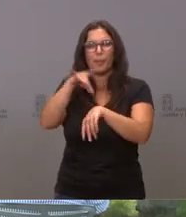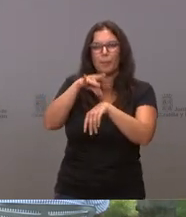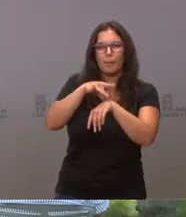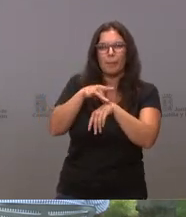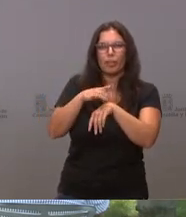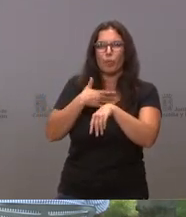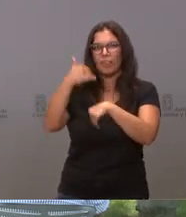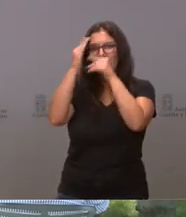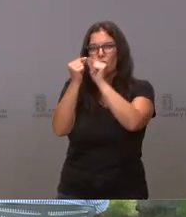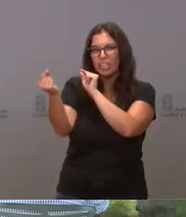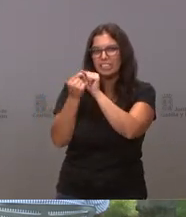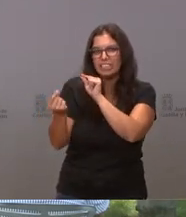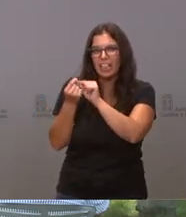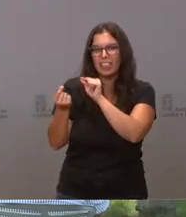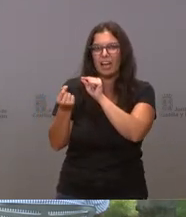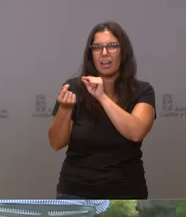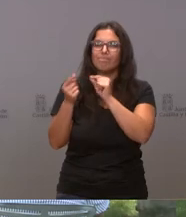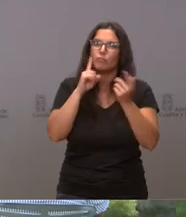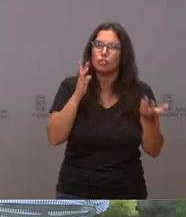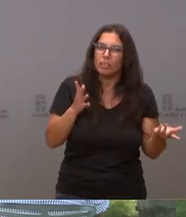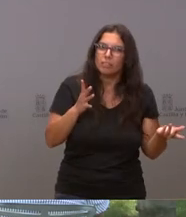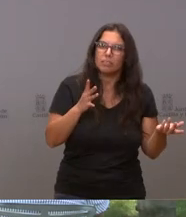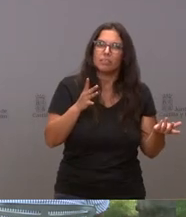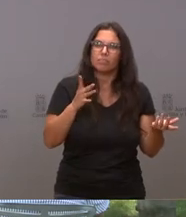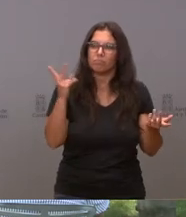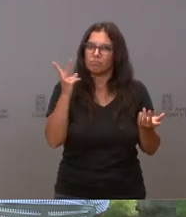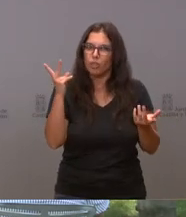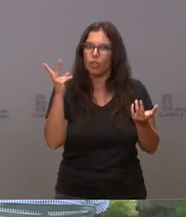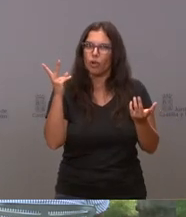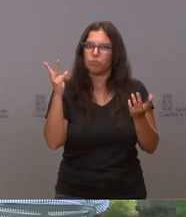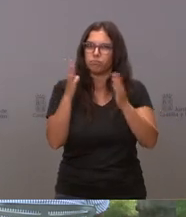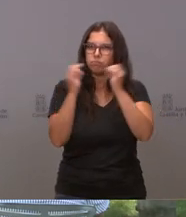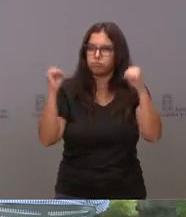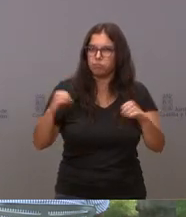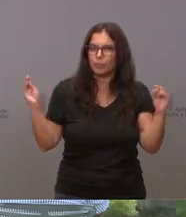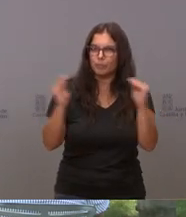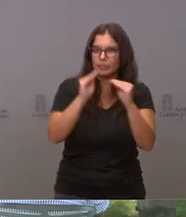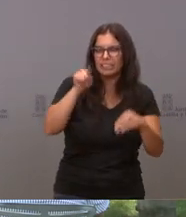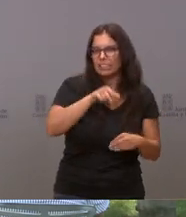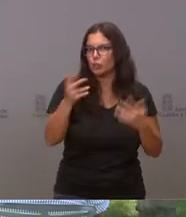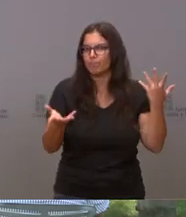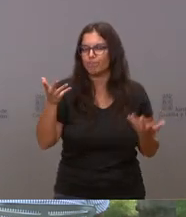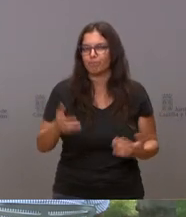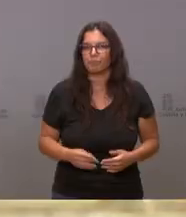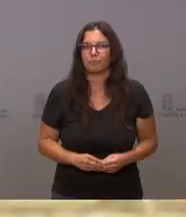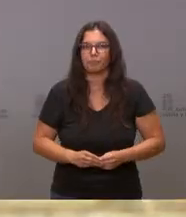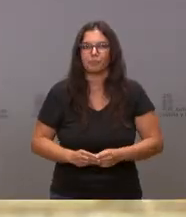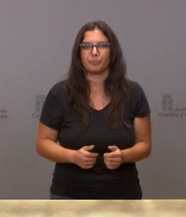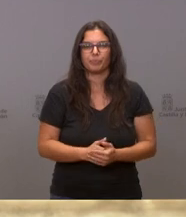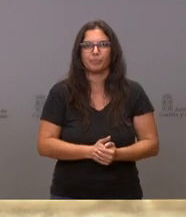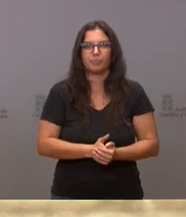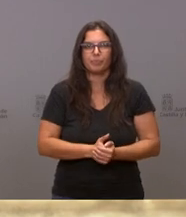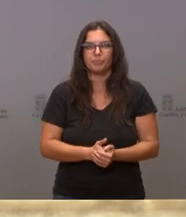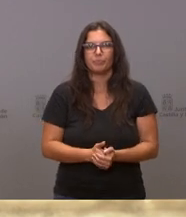telemática, más conectada. No sé si eso lo tienen cerrado y si coinciden en ese planteamiento. Bueno, yo a la